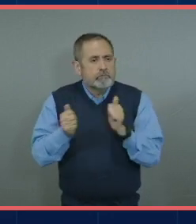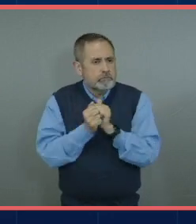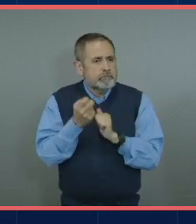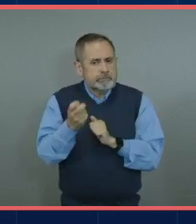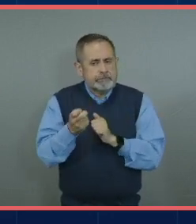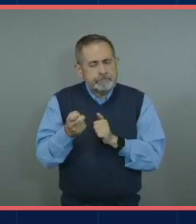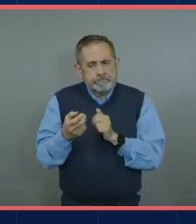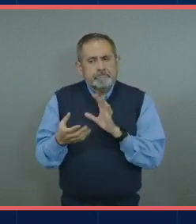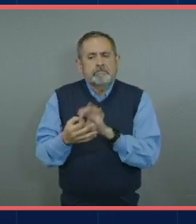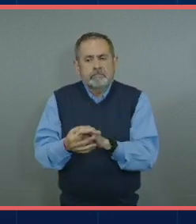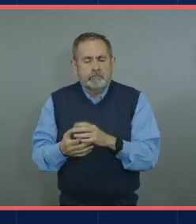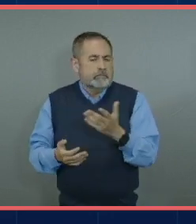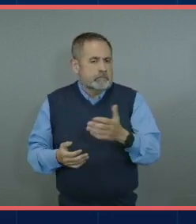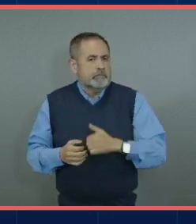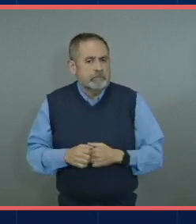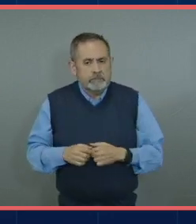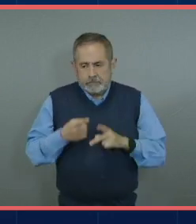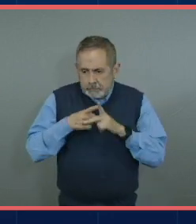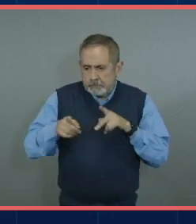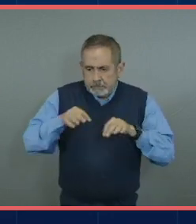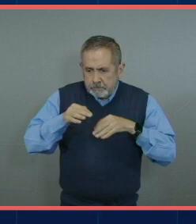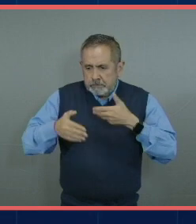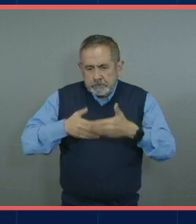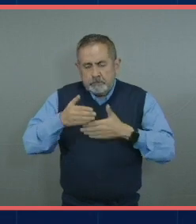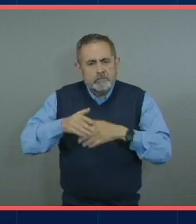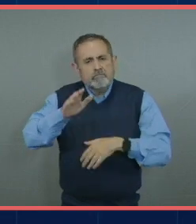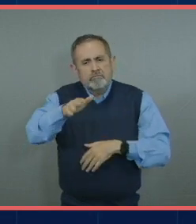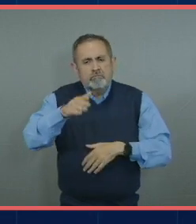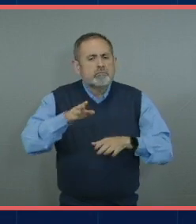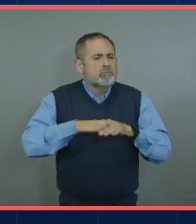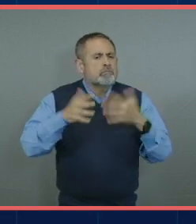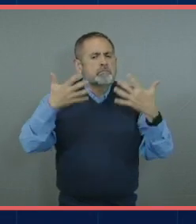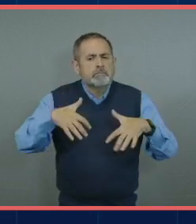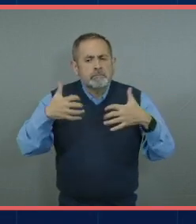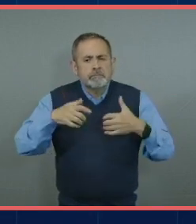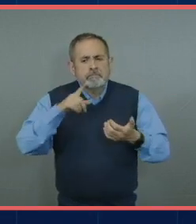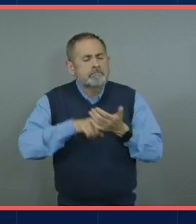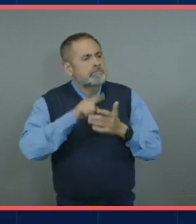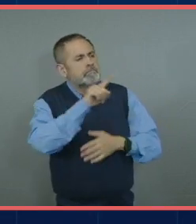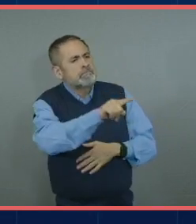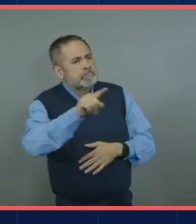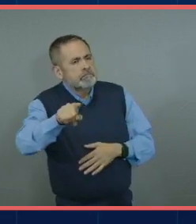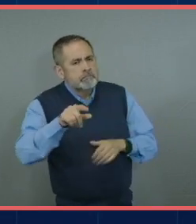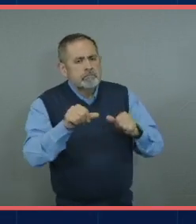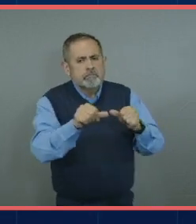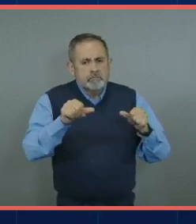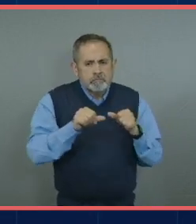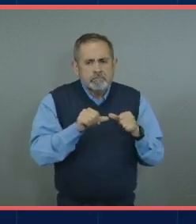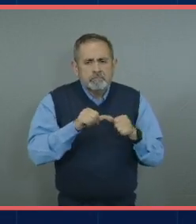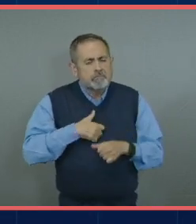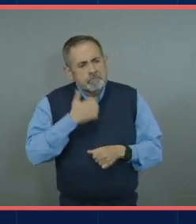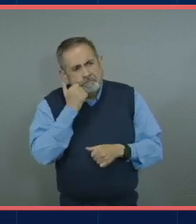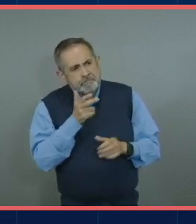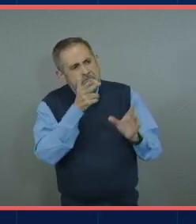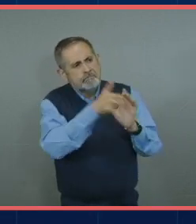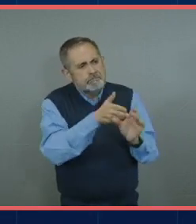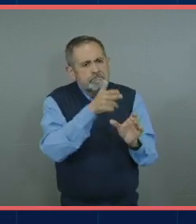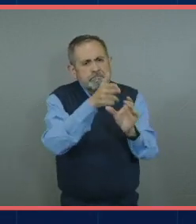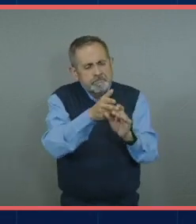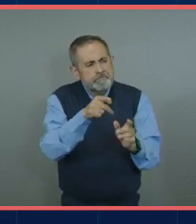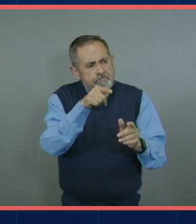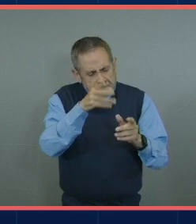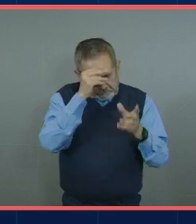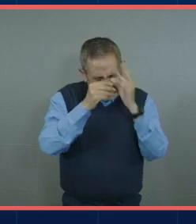fortalezas y pues de ahí comenzar esta búsqueda de oye en qué empresas me gustaría estar en qué áreas en específico me gustaría irme desarrollando